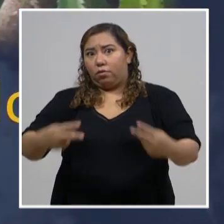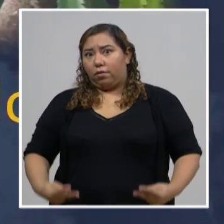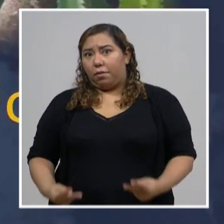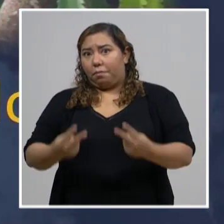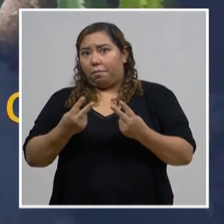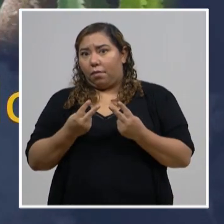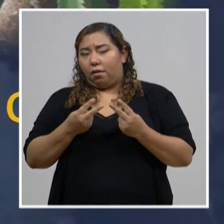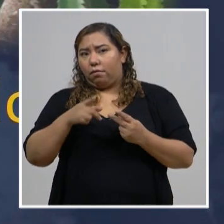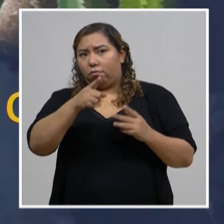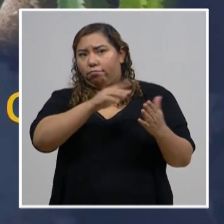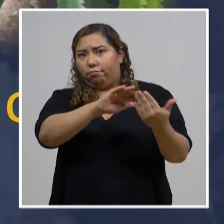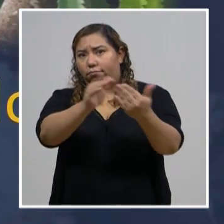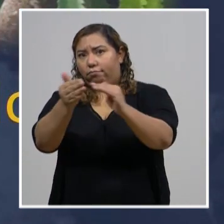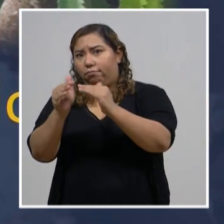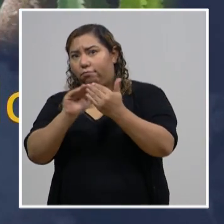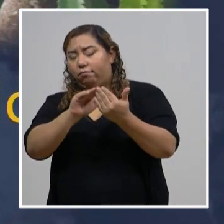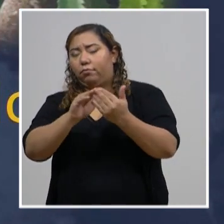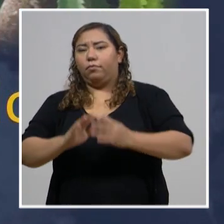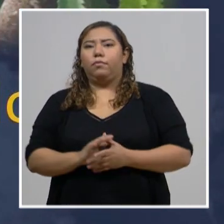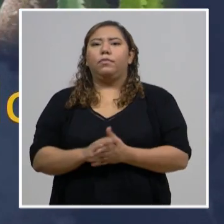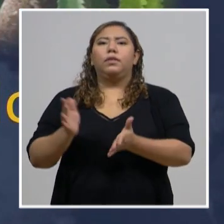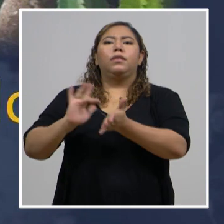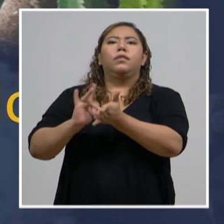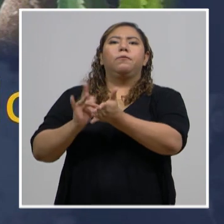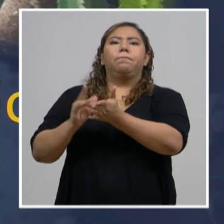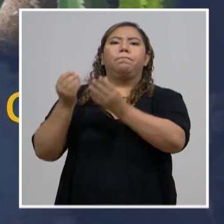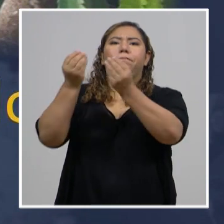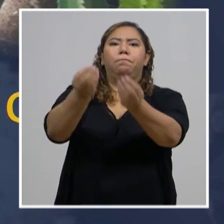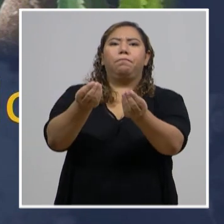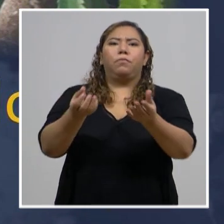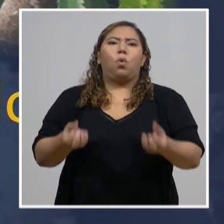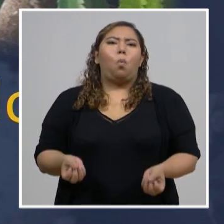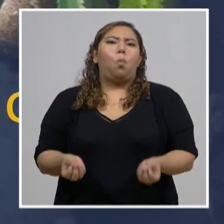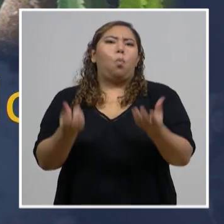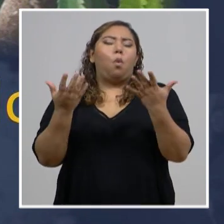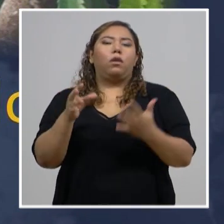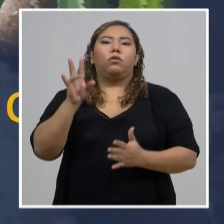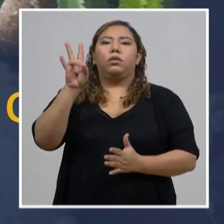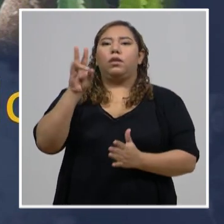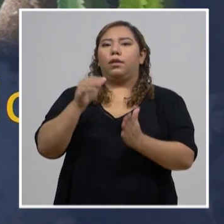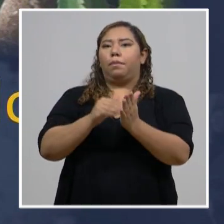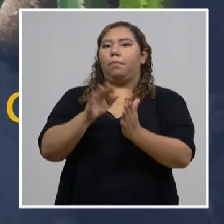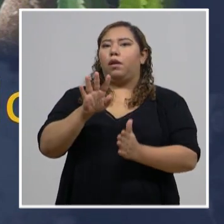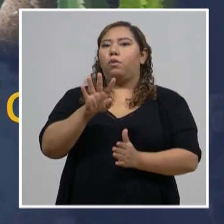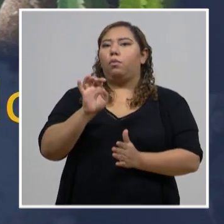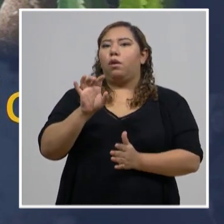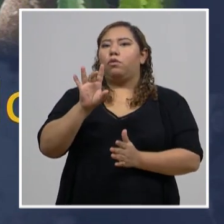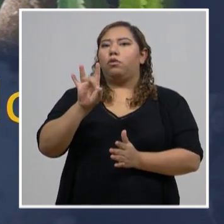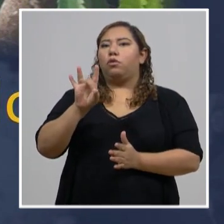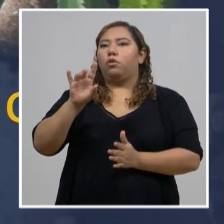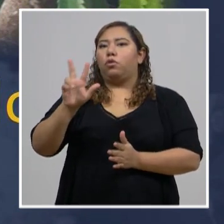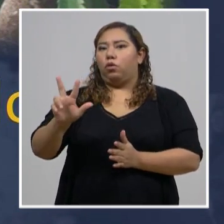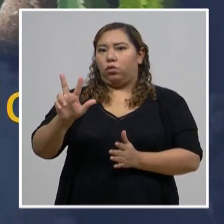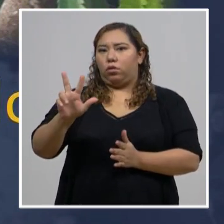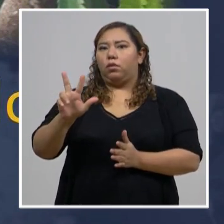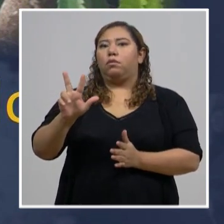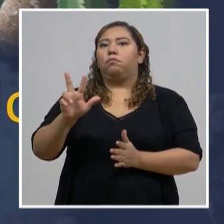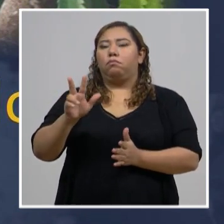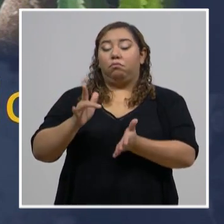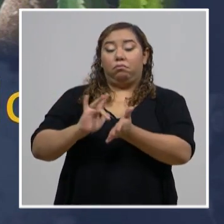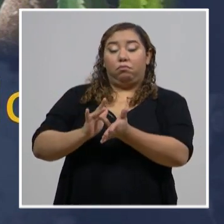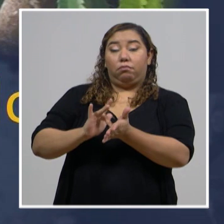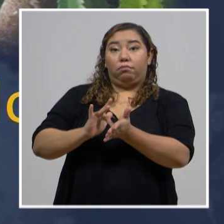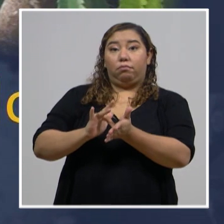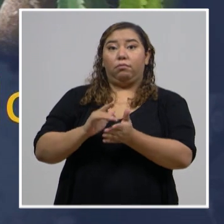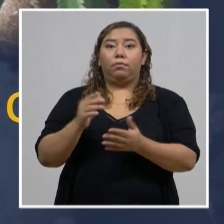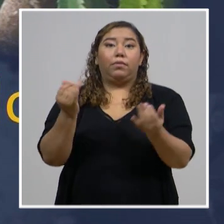¿Y cuántos tratamientos se han entregado? 7,483 tratamientos que significan